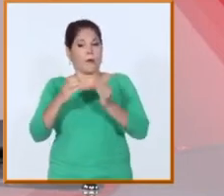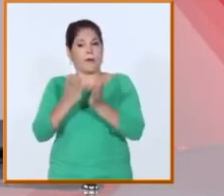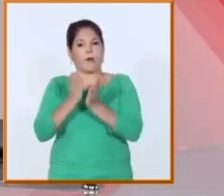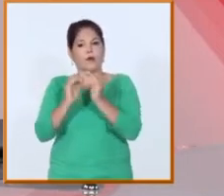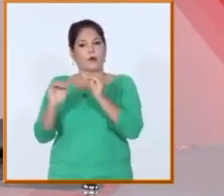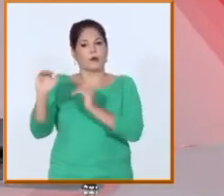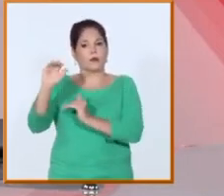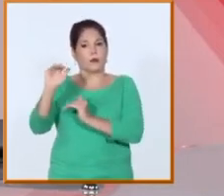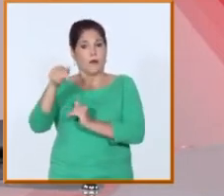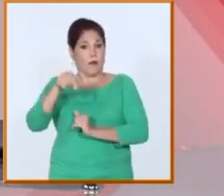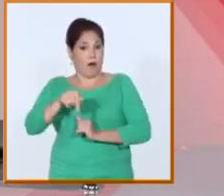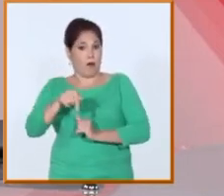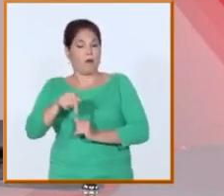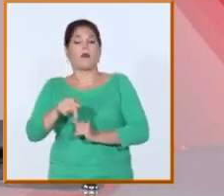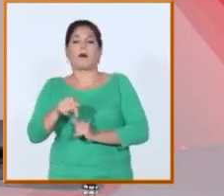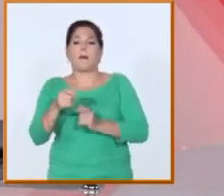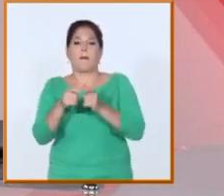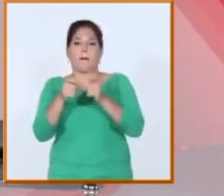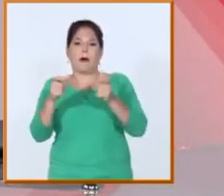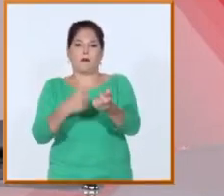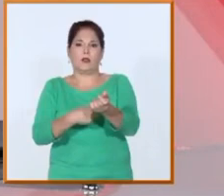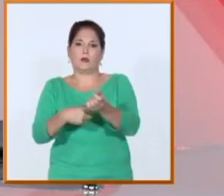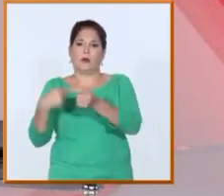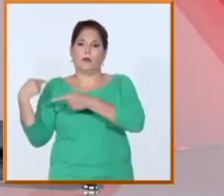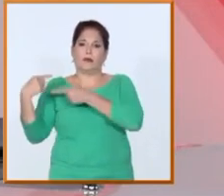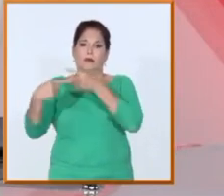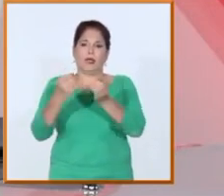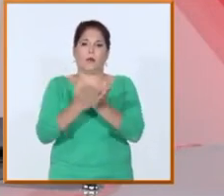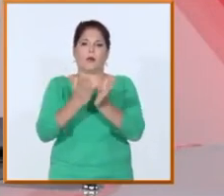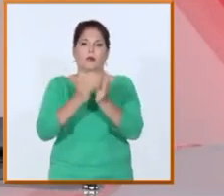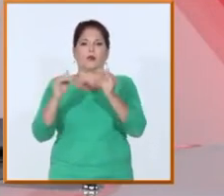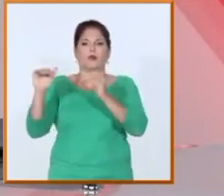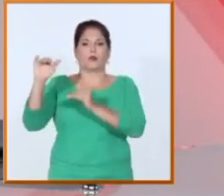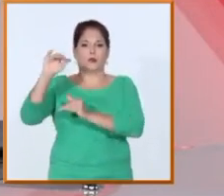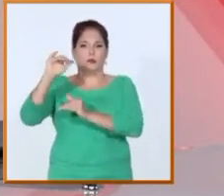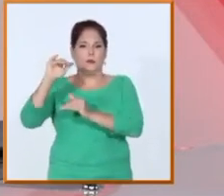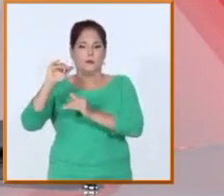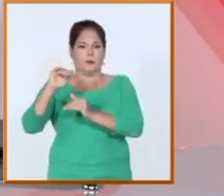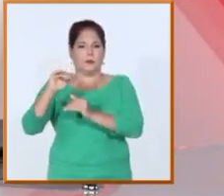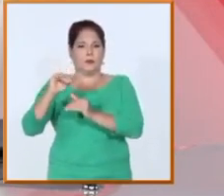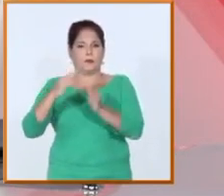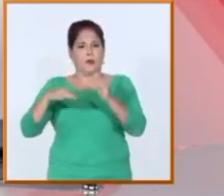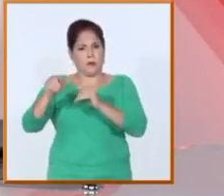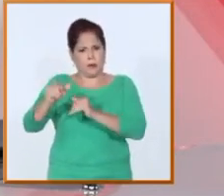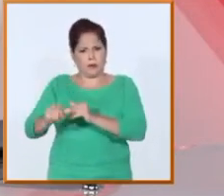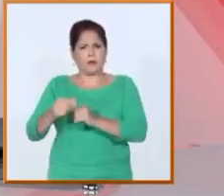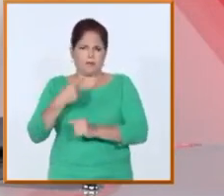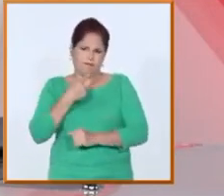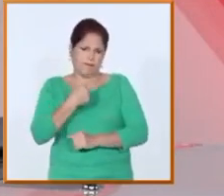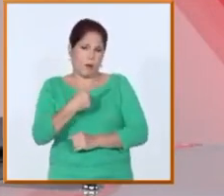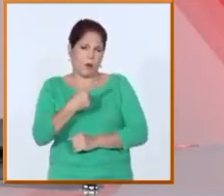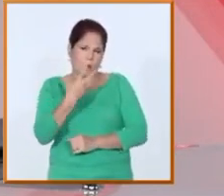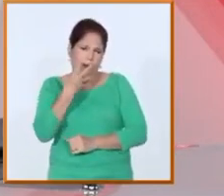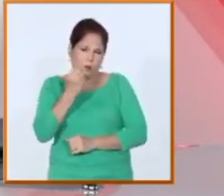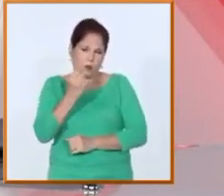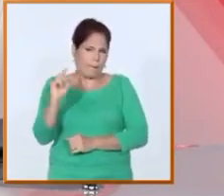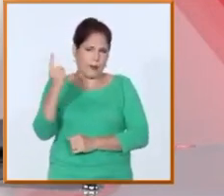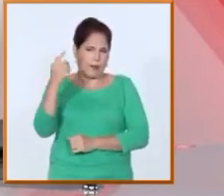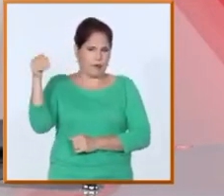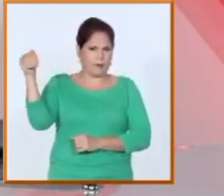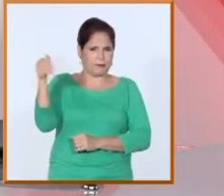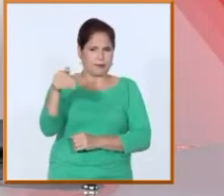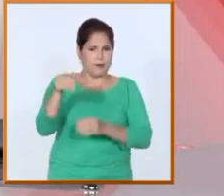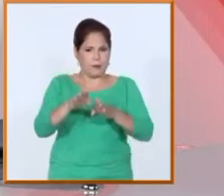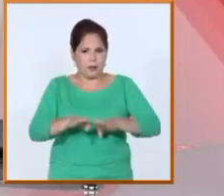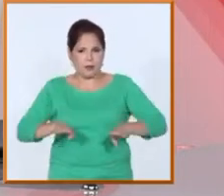pero tiene sobre todo una amplia trayectoria en la educación superior cubana. Y me gustaría, ministro, aprovechar, por supuesto, su presencia por primera vez en esa